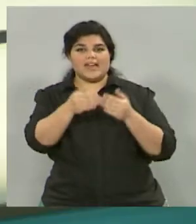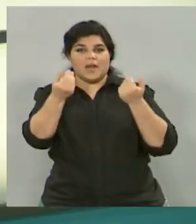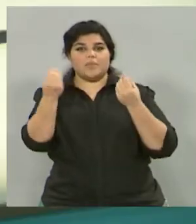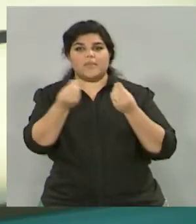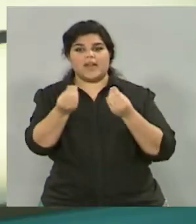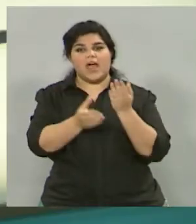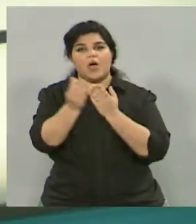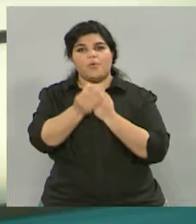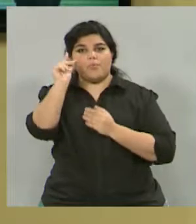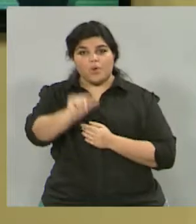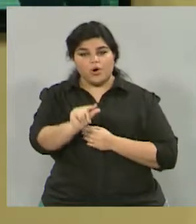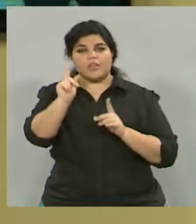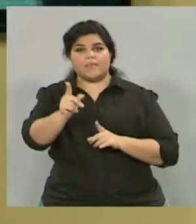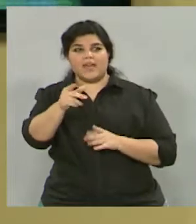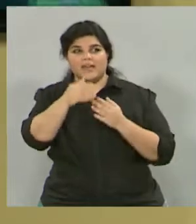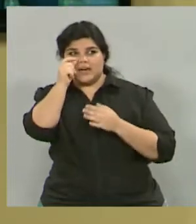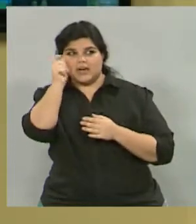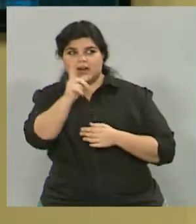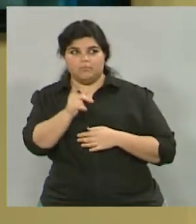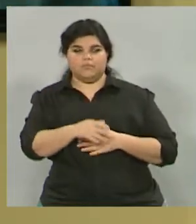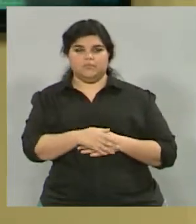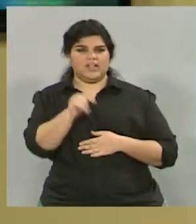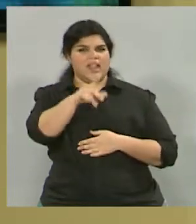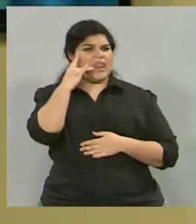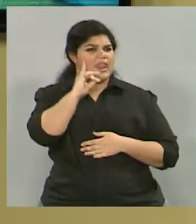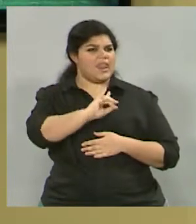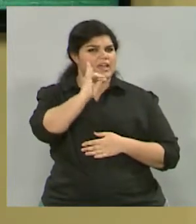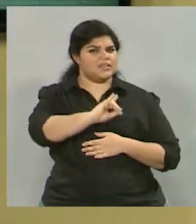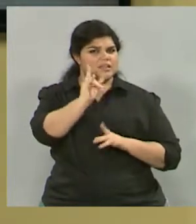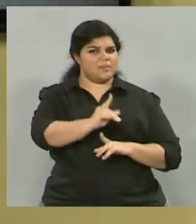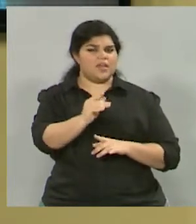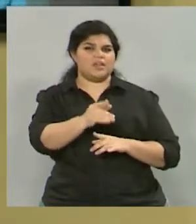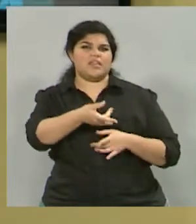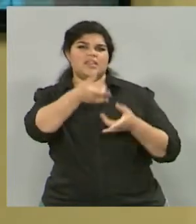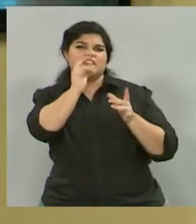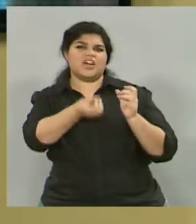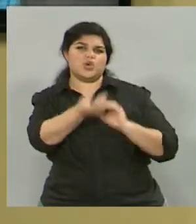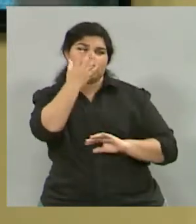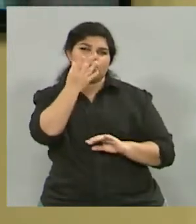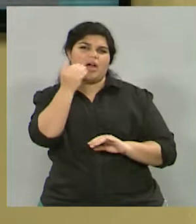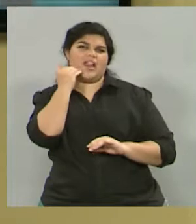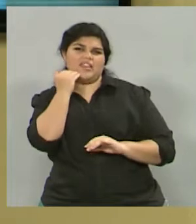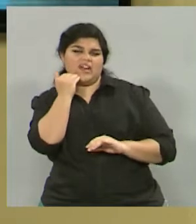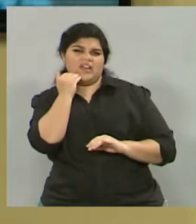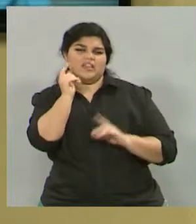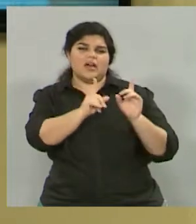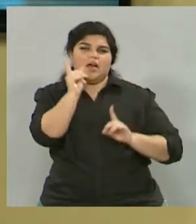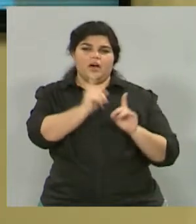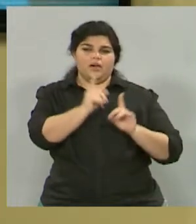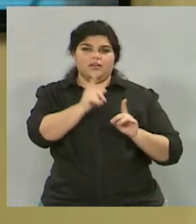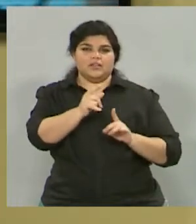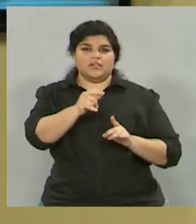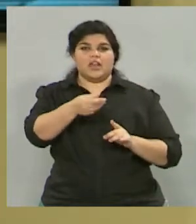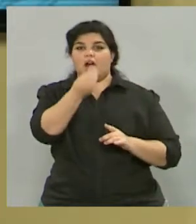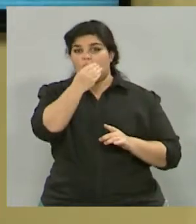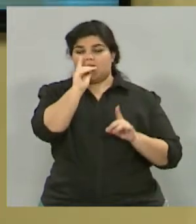costos. Bueno, ya estoy viendo justamente, hay leche también, eso para el desayuno, media tarde, también se puede incluir en alguna comida, esto no puede faltar dentro